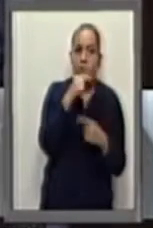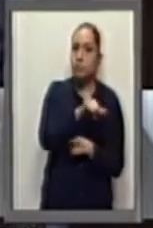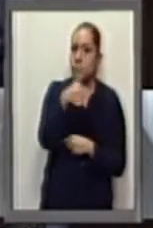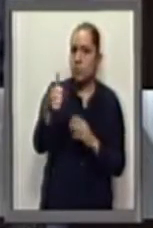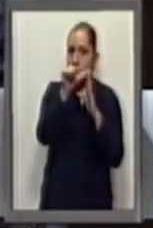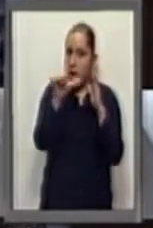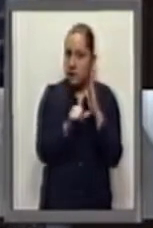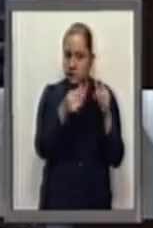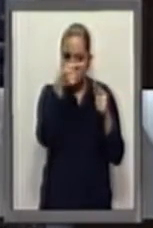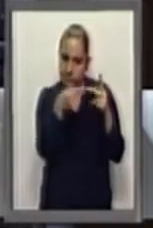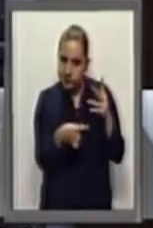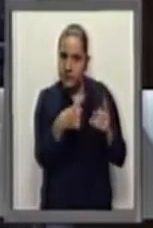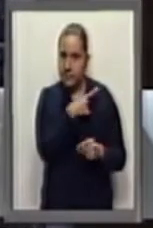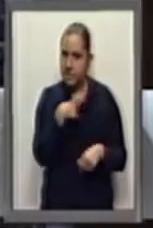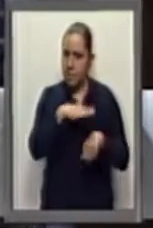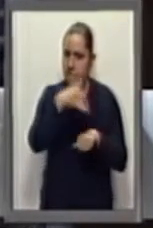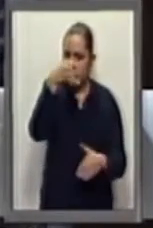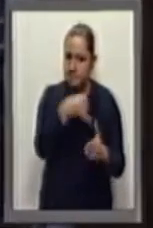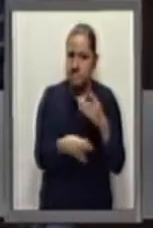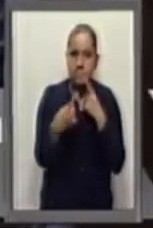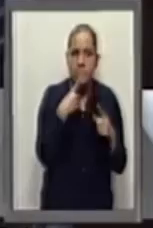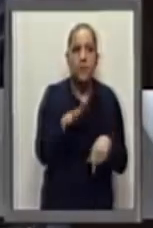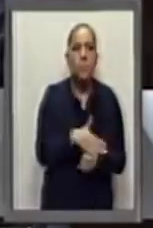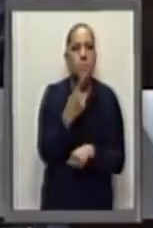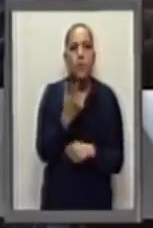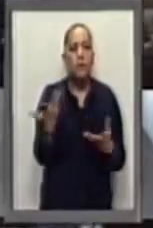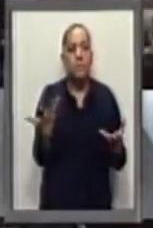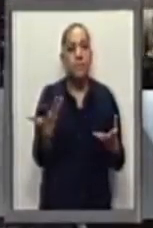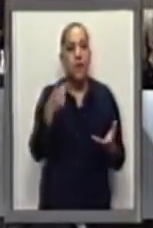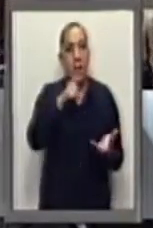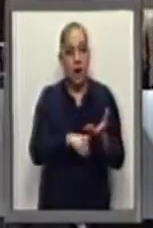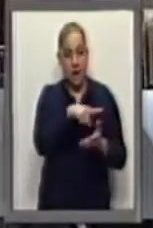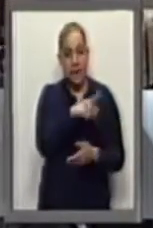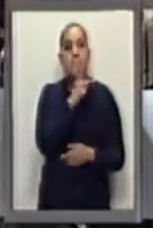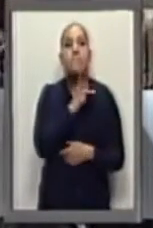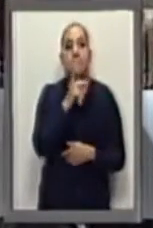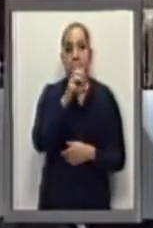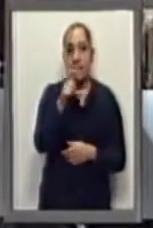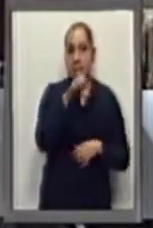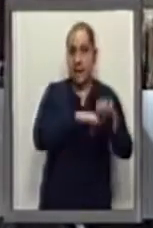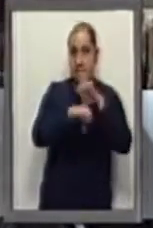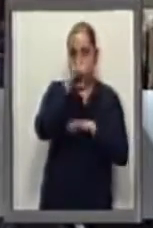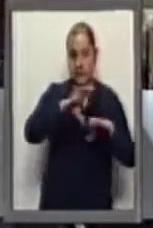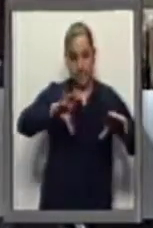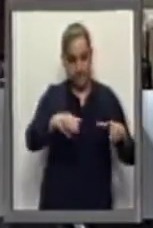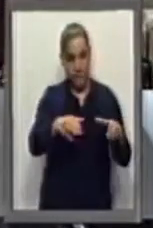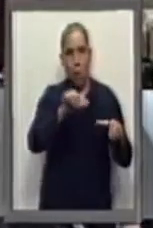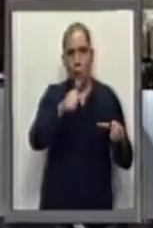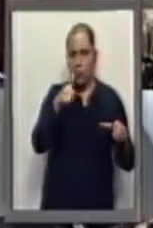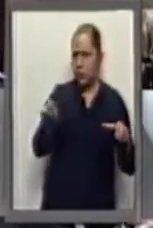entre la parte fundamental de Pemex como empresa y los beneficios que se le están dando a empresarios.